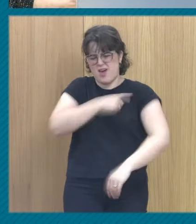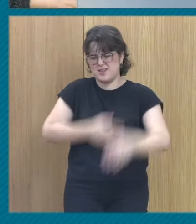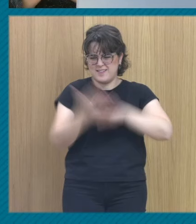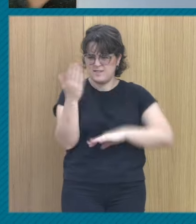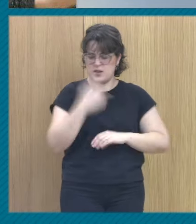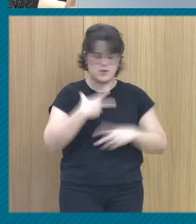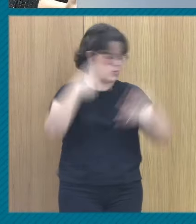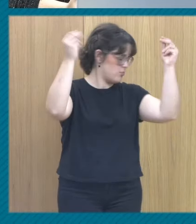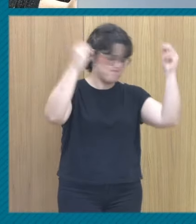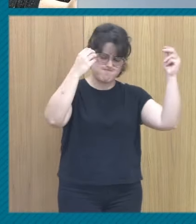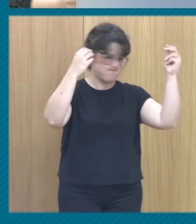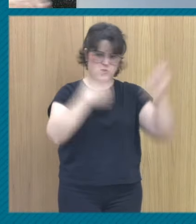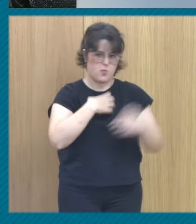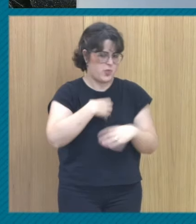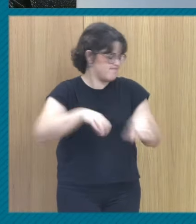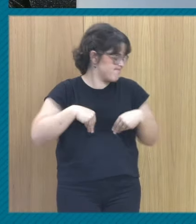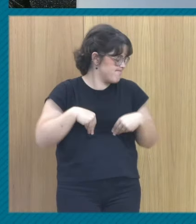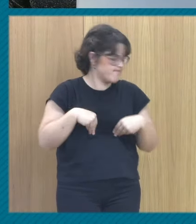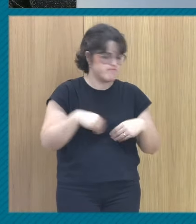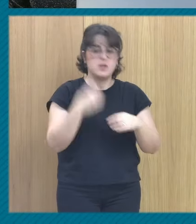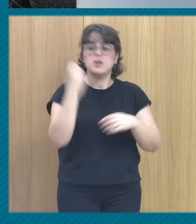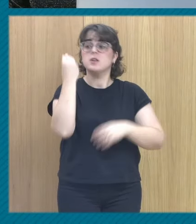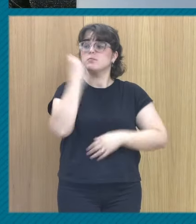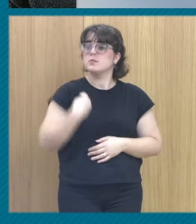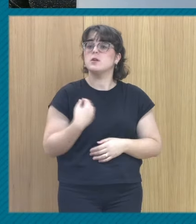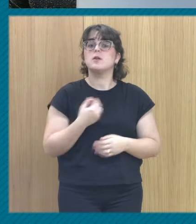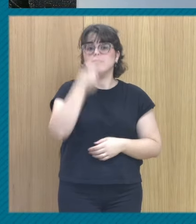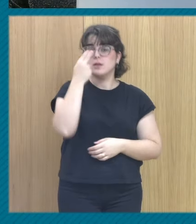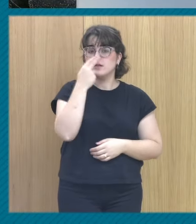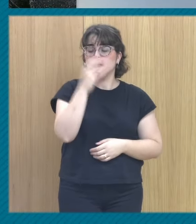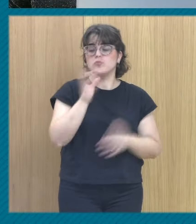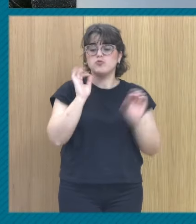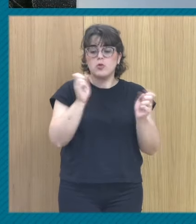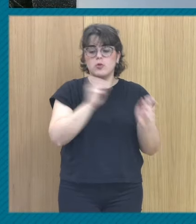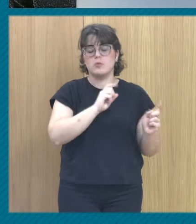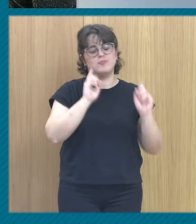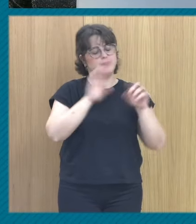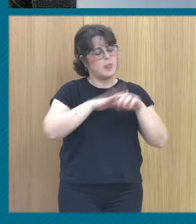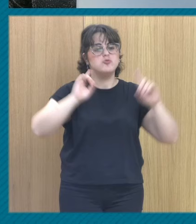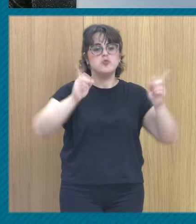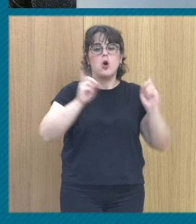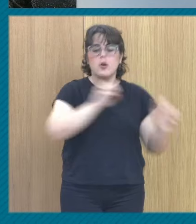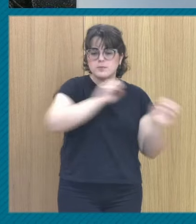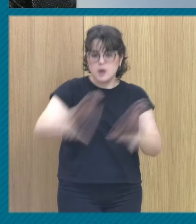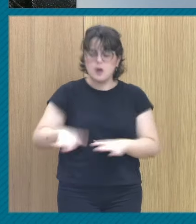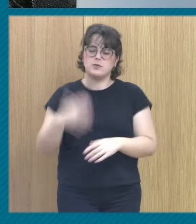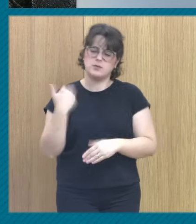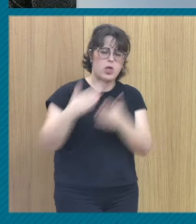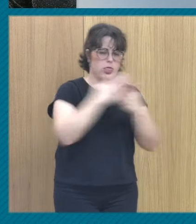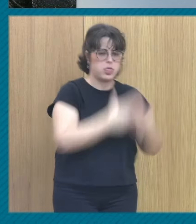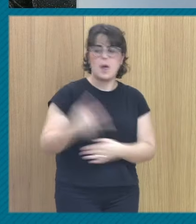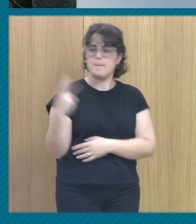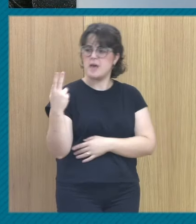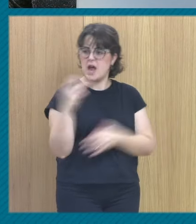esto no puedo asumirlo entonces es muy interesante porque no solo se renuncia y hay dificultades que esto está muy estudiado con las relaciones